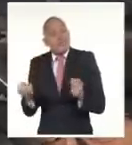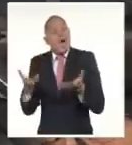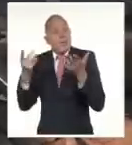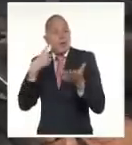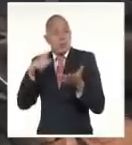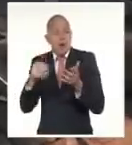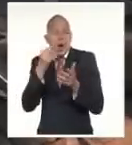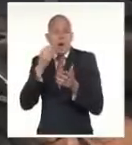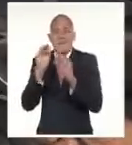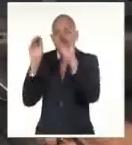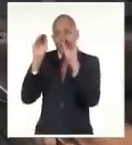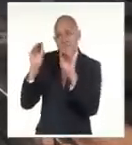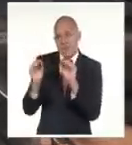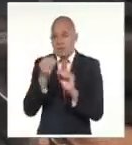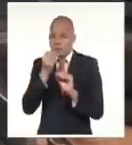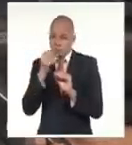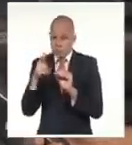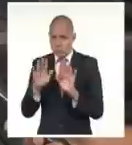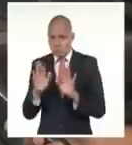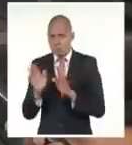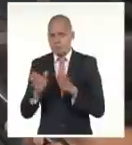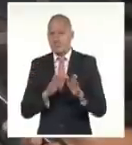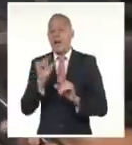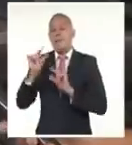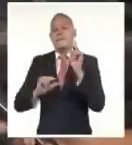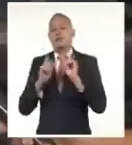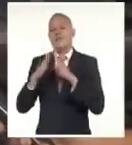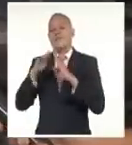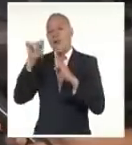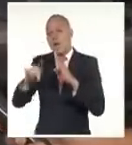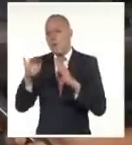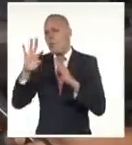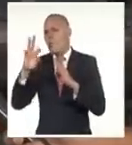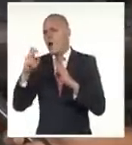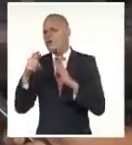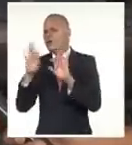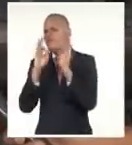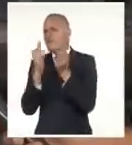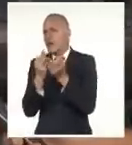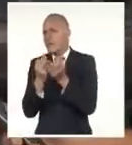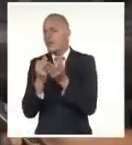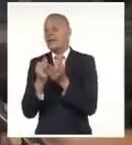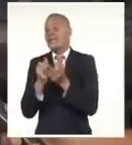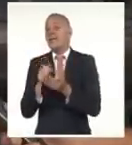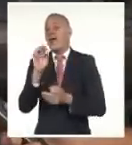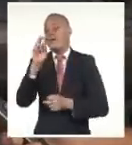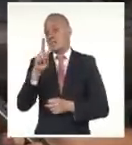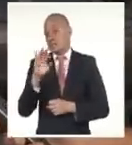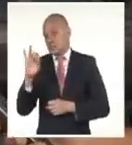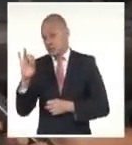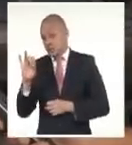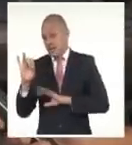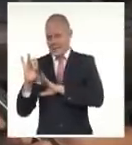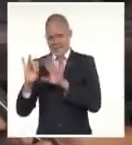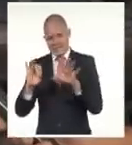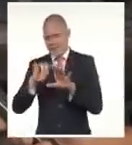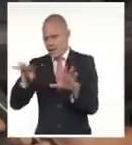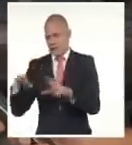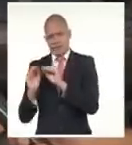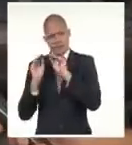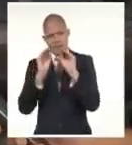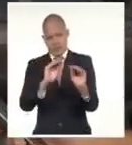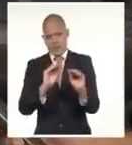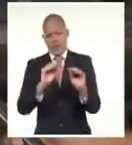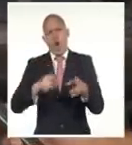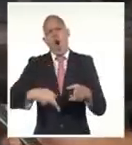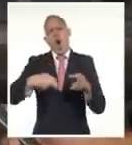Los 27 núcleos que ahí estaban localizados están hoy a buen recaudo en las